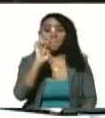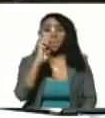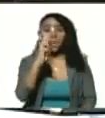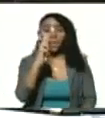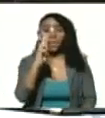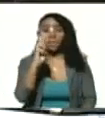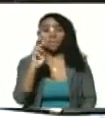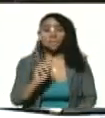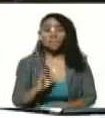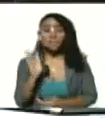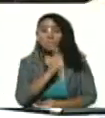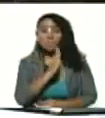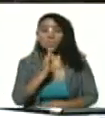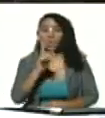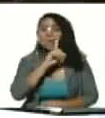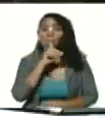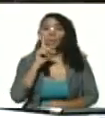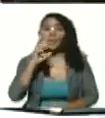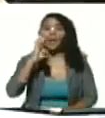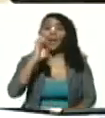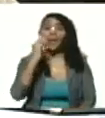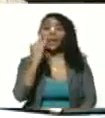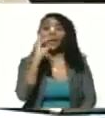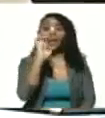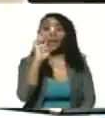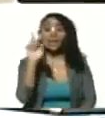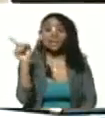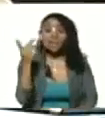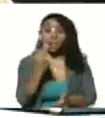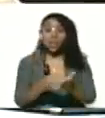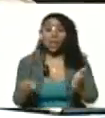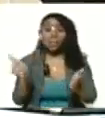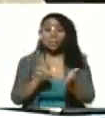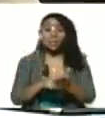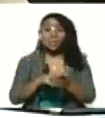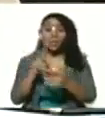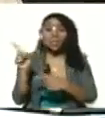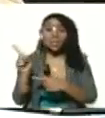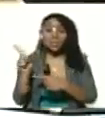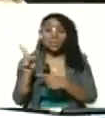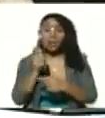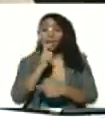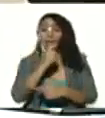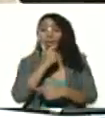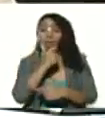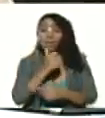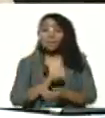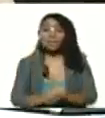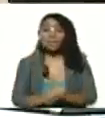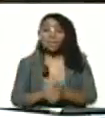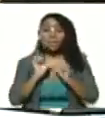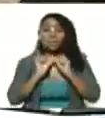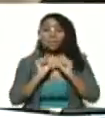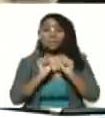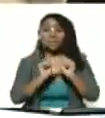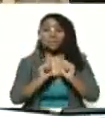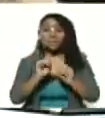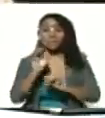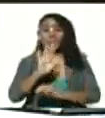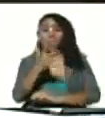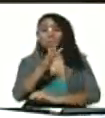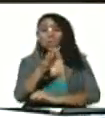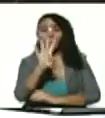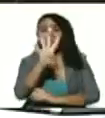Eric. La han repetido, mira, Bloomberg en inglés permanentemente. Ya tienen cuatro